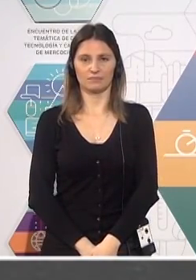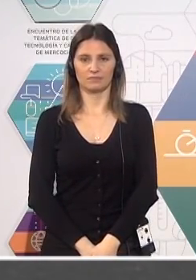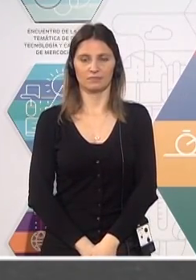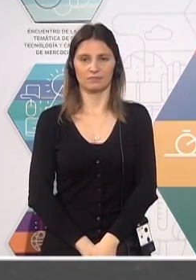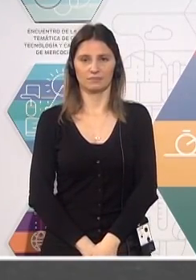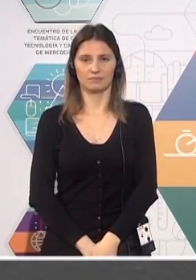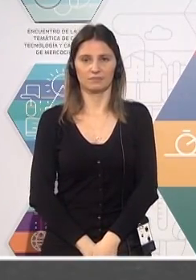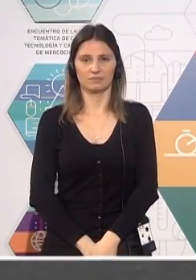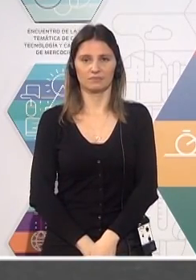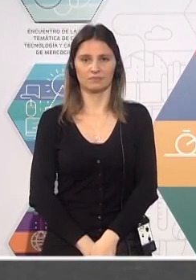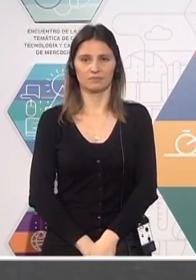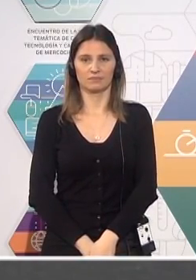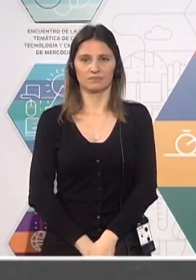Aplausos.